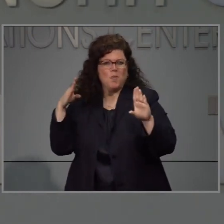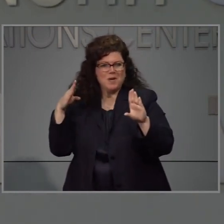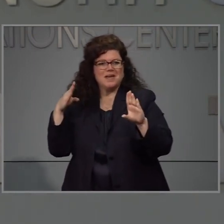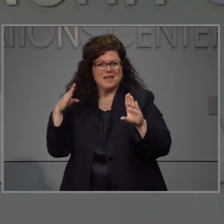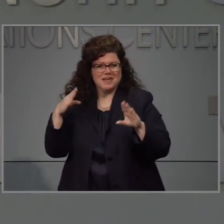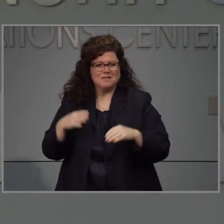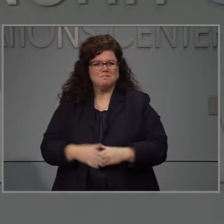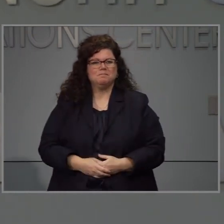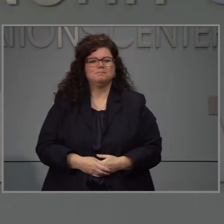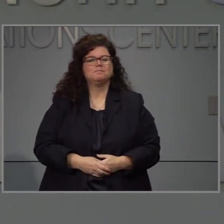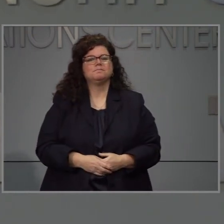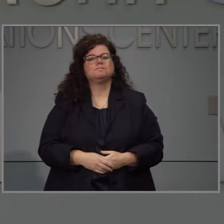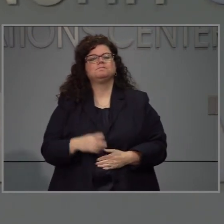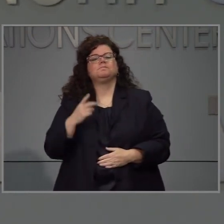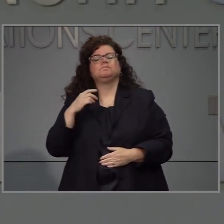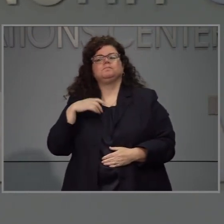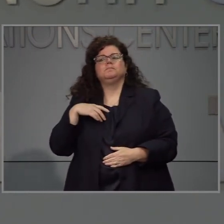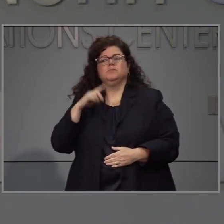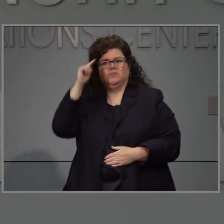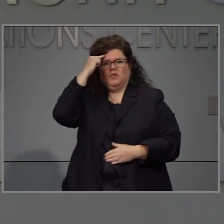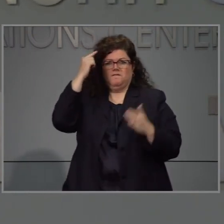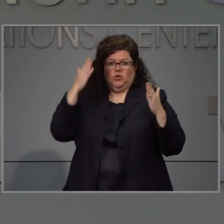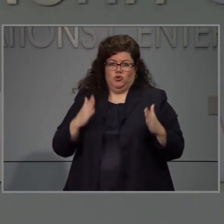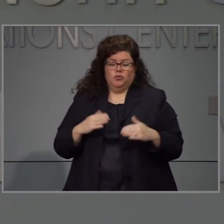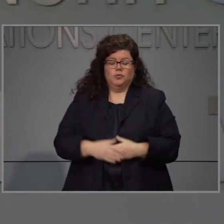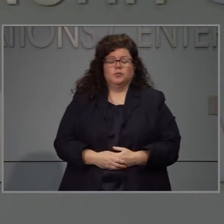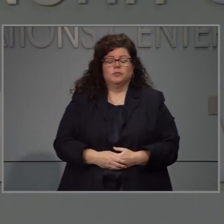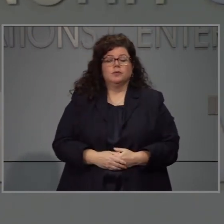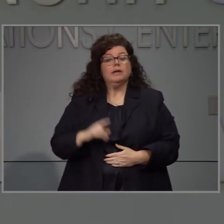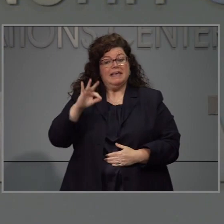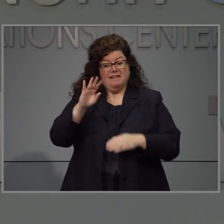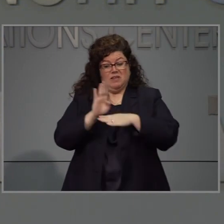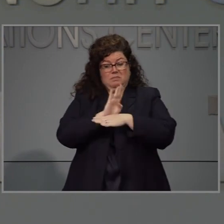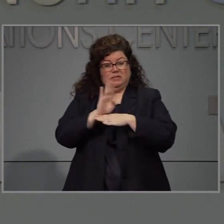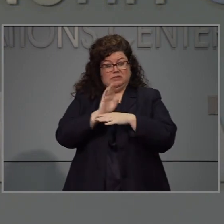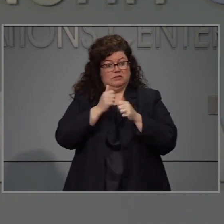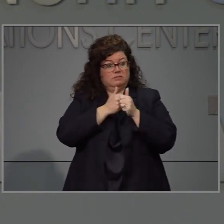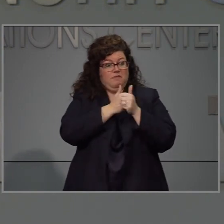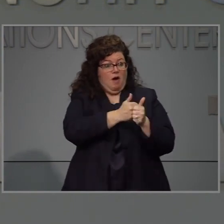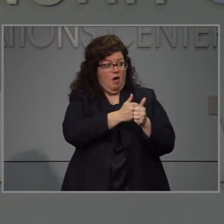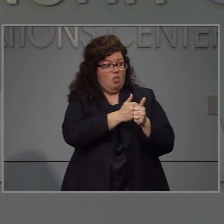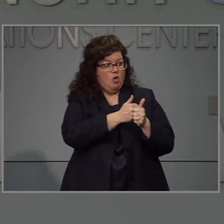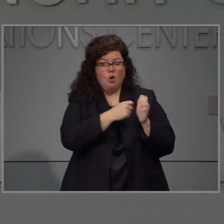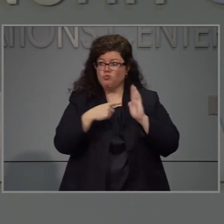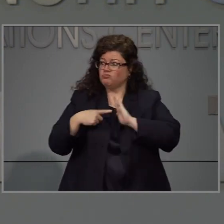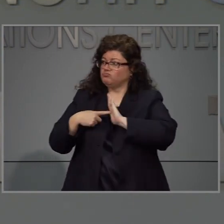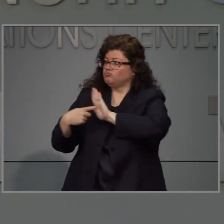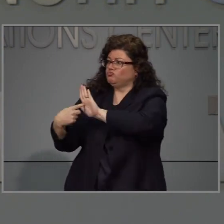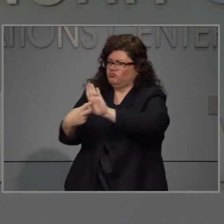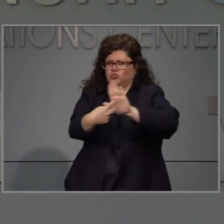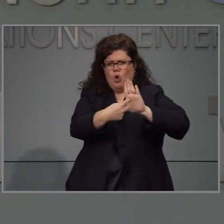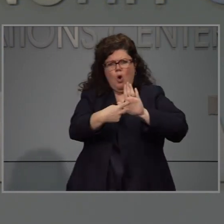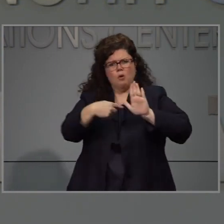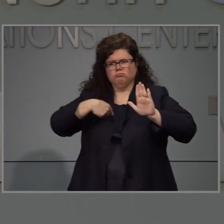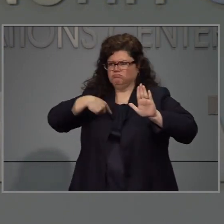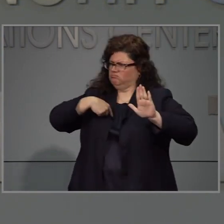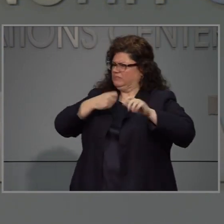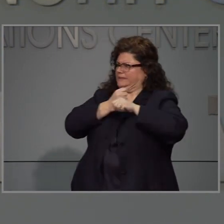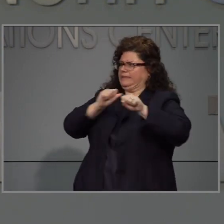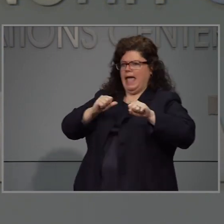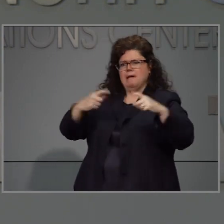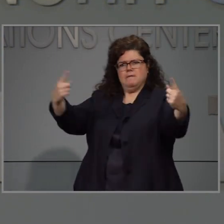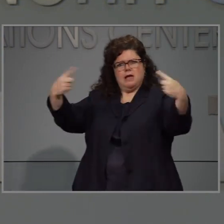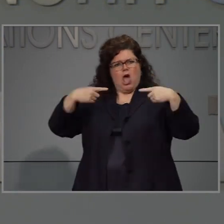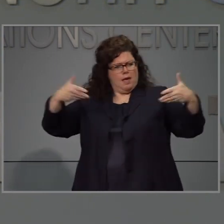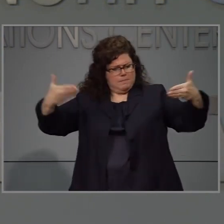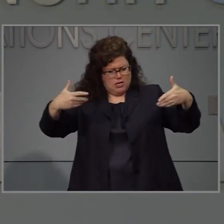Y yo creo que todos estos negocios van a tener más éxitos y ellos pueden mostrarles al al público que